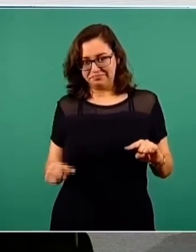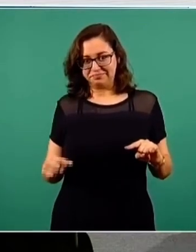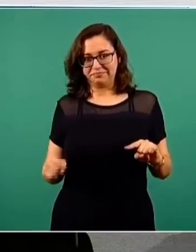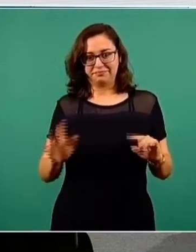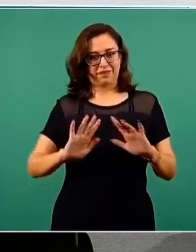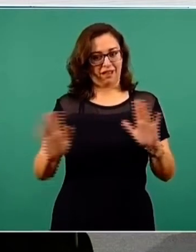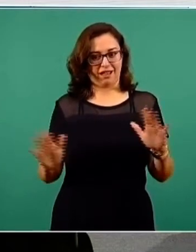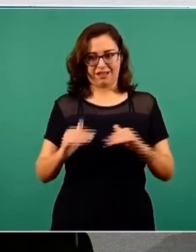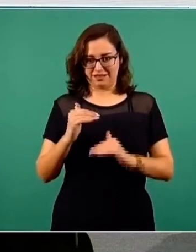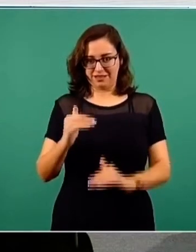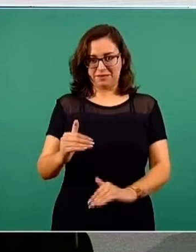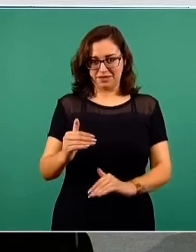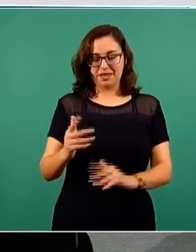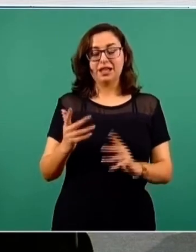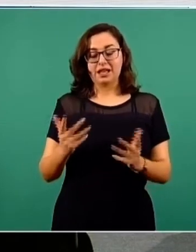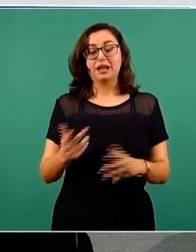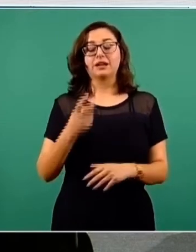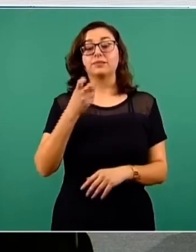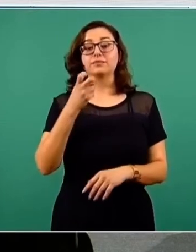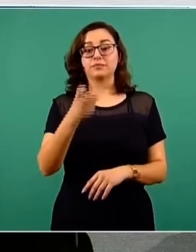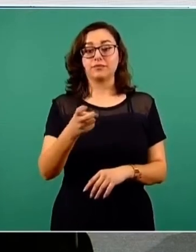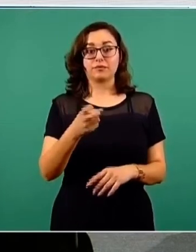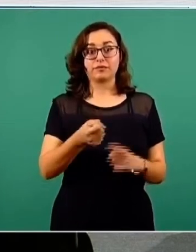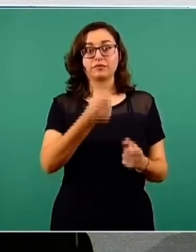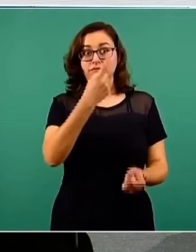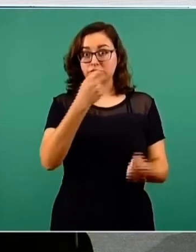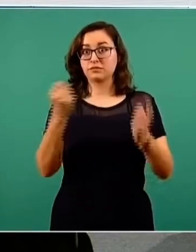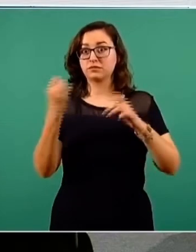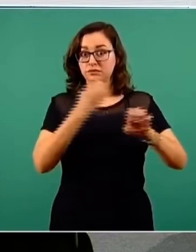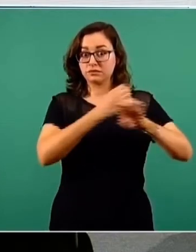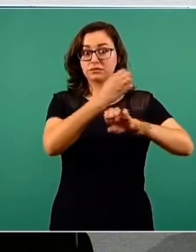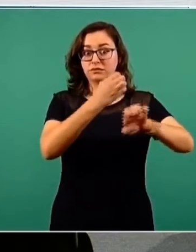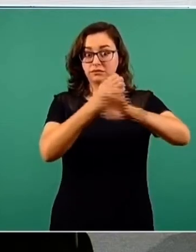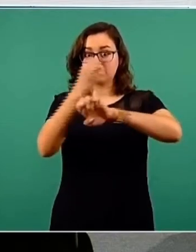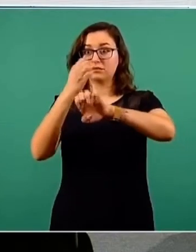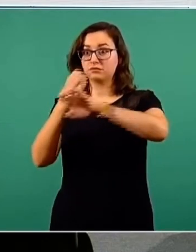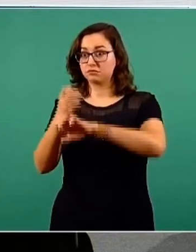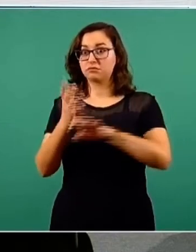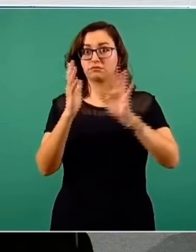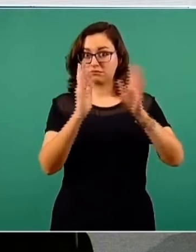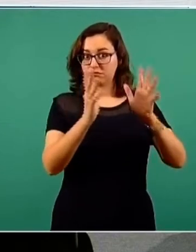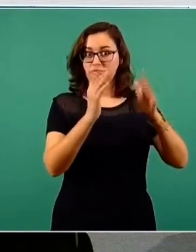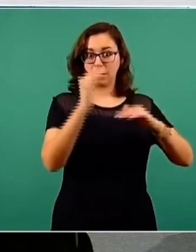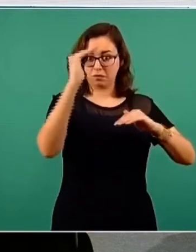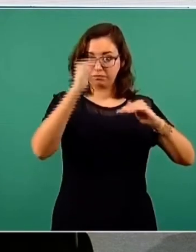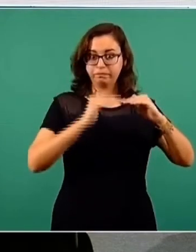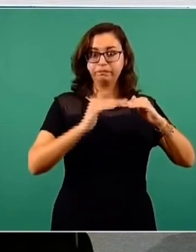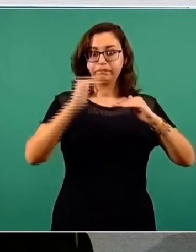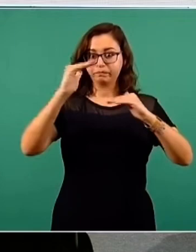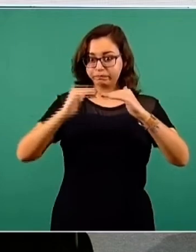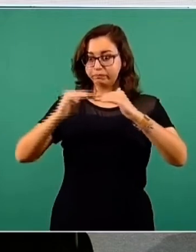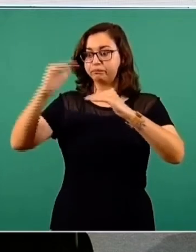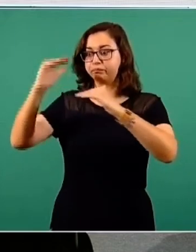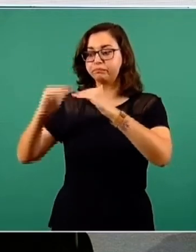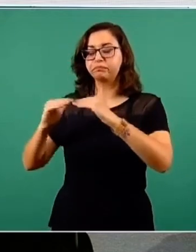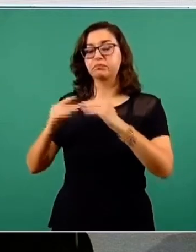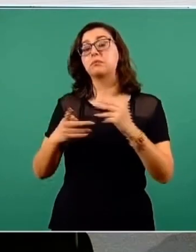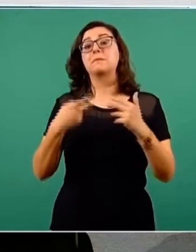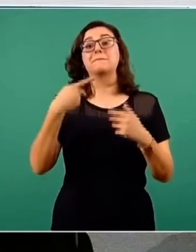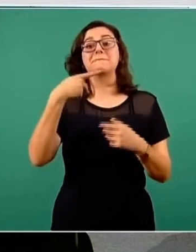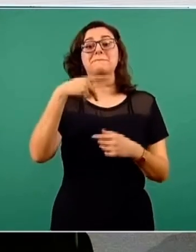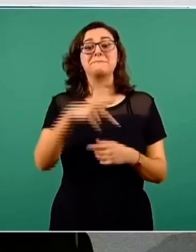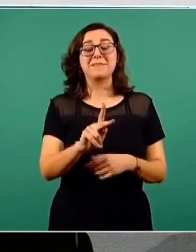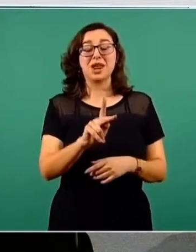también en el informe podrán ver cada una de las entidades. Sin embargo, también es importante señalar que hay algunas